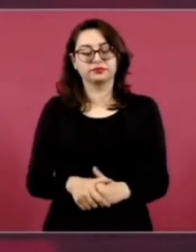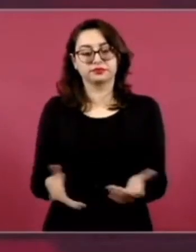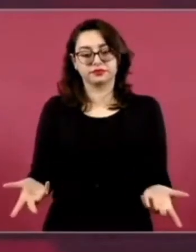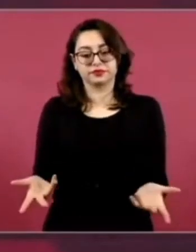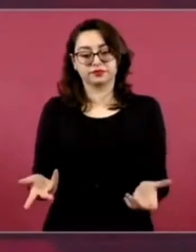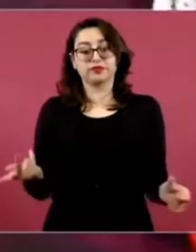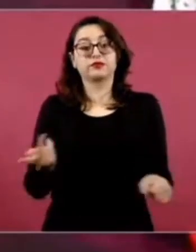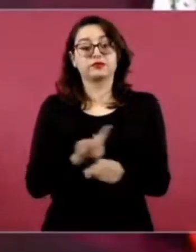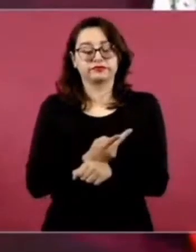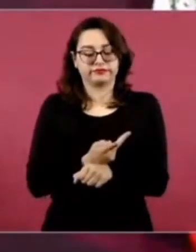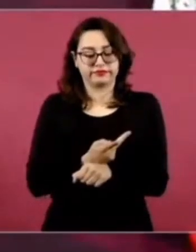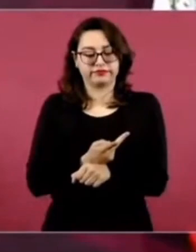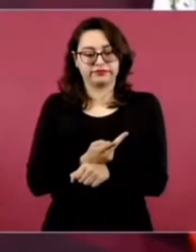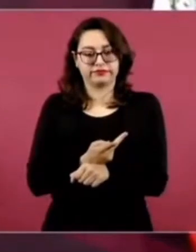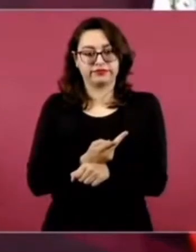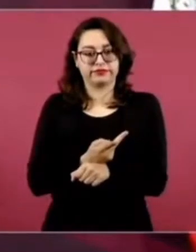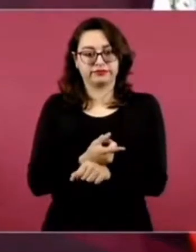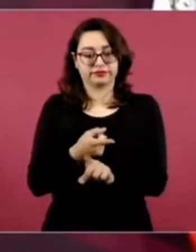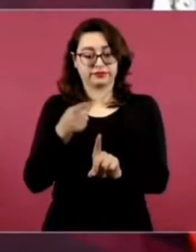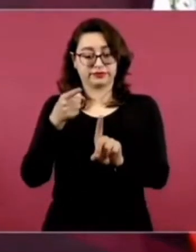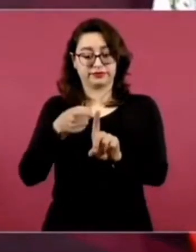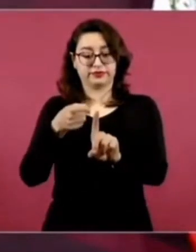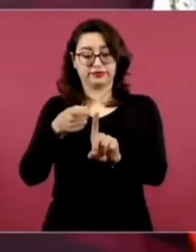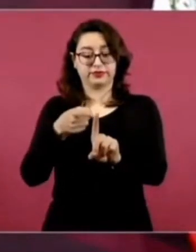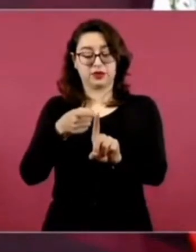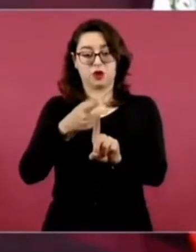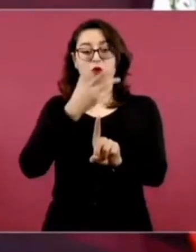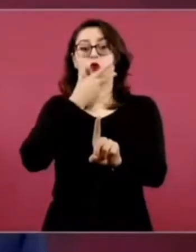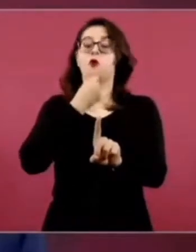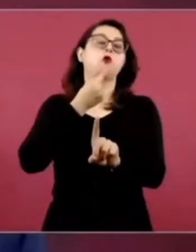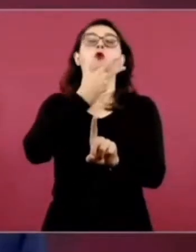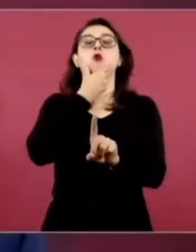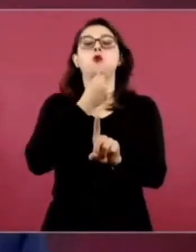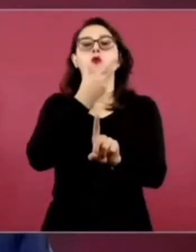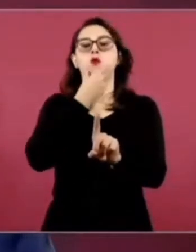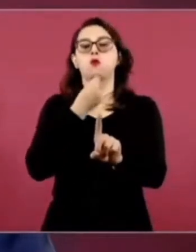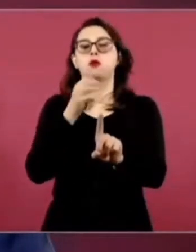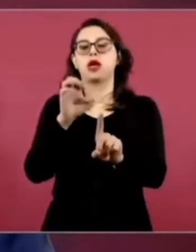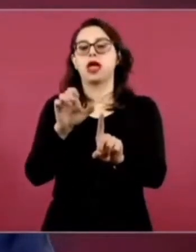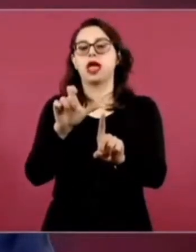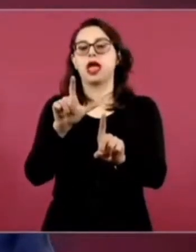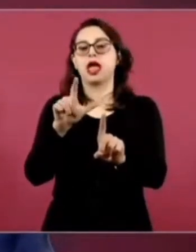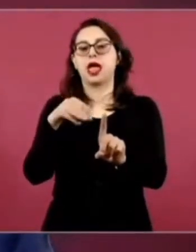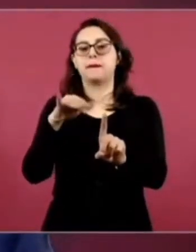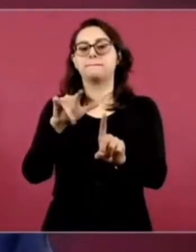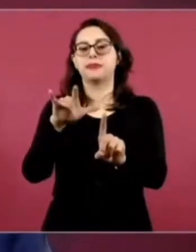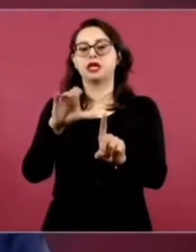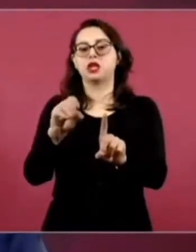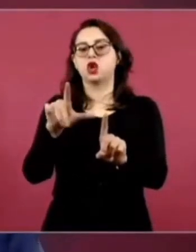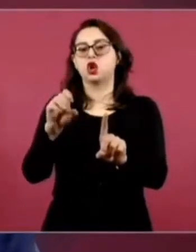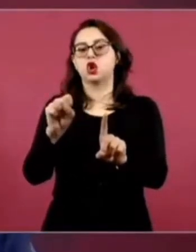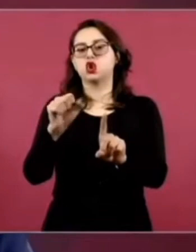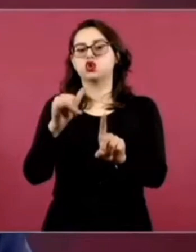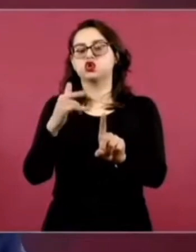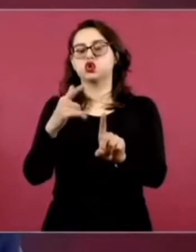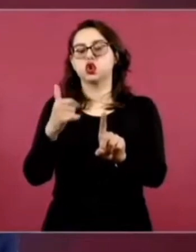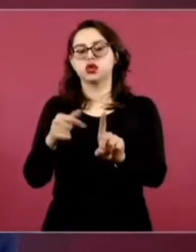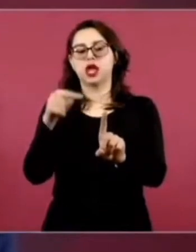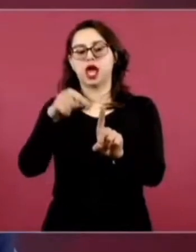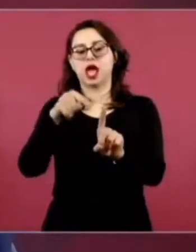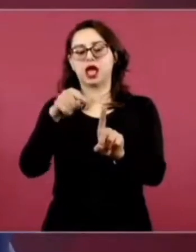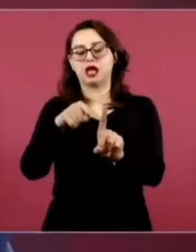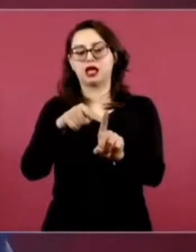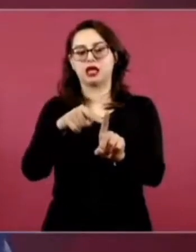a Emilio Lozoya. De un